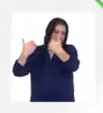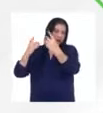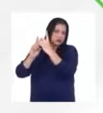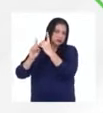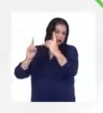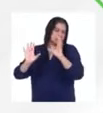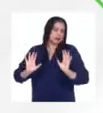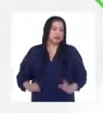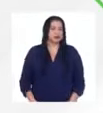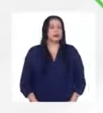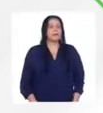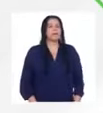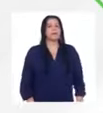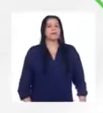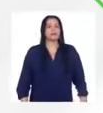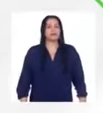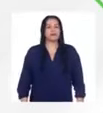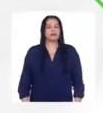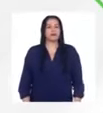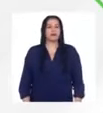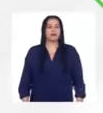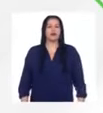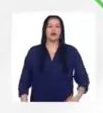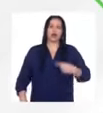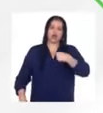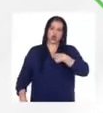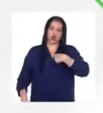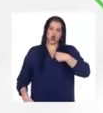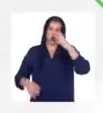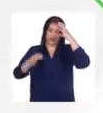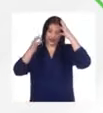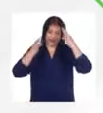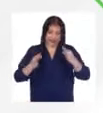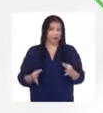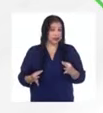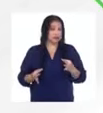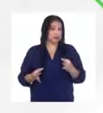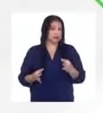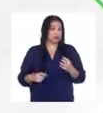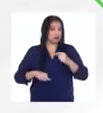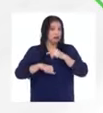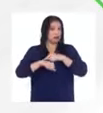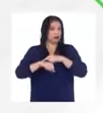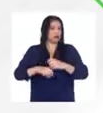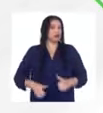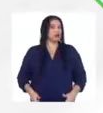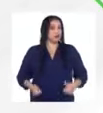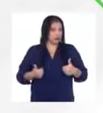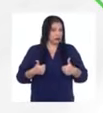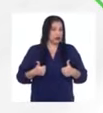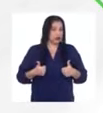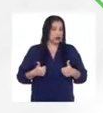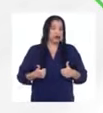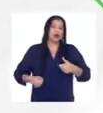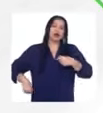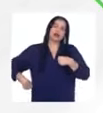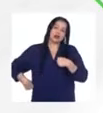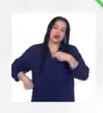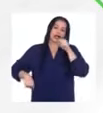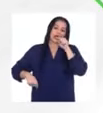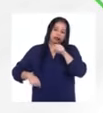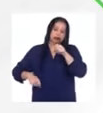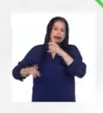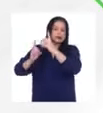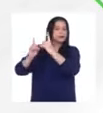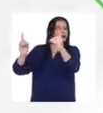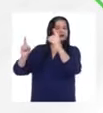dejar de estar juntos. Yo decidí en algún momento que esa iba a ser una de las oportunidades de mayor